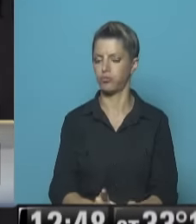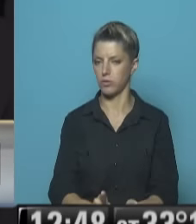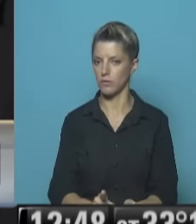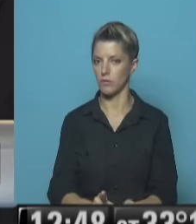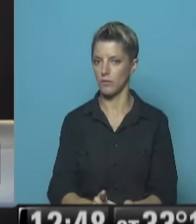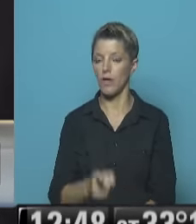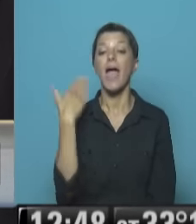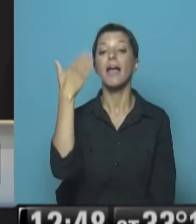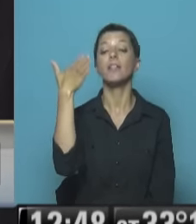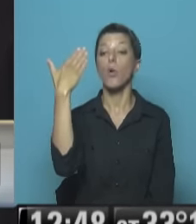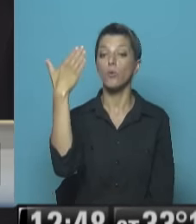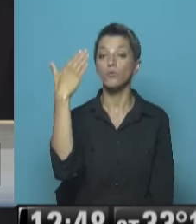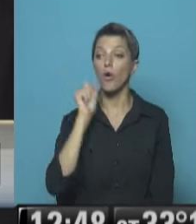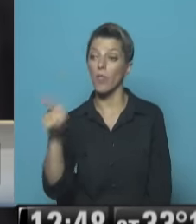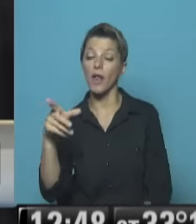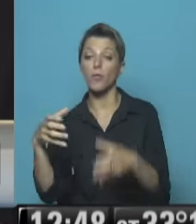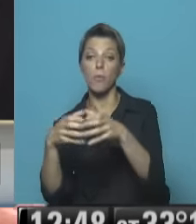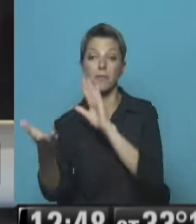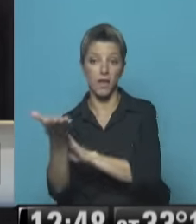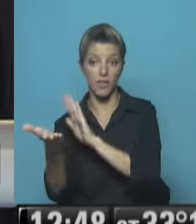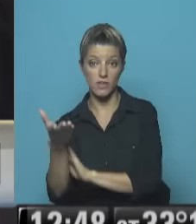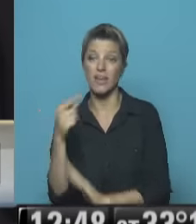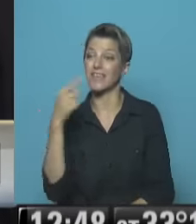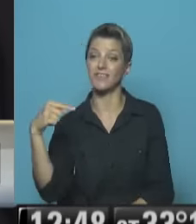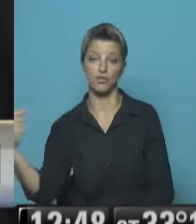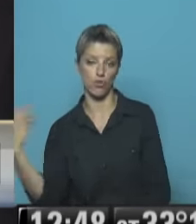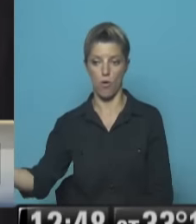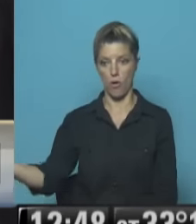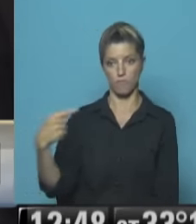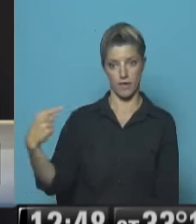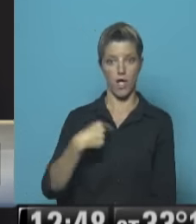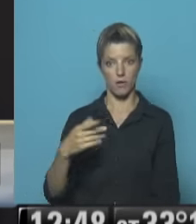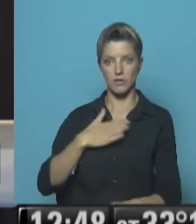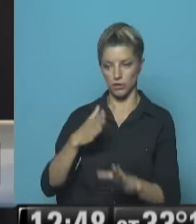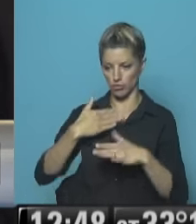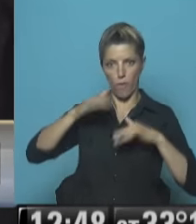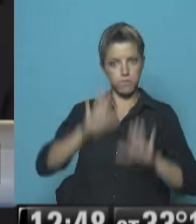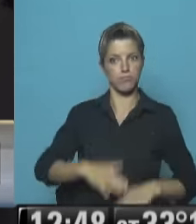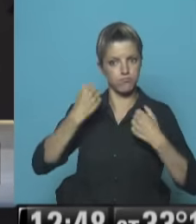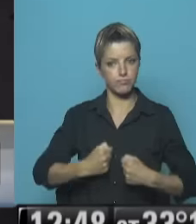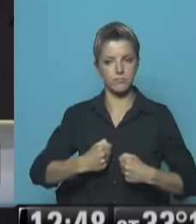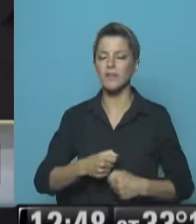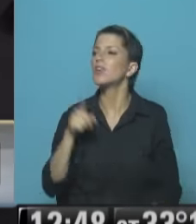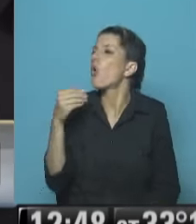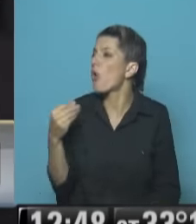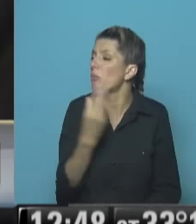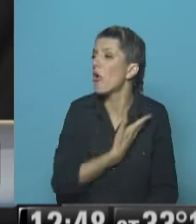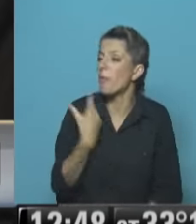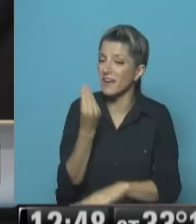discurso De parte de la derecha De querer derrocarlo Es decir Nos aferramos A lo que tenemos Y de acá no nos movemos El tema es cómo se puede gobernar